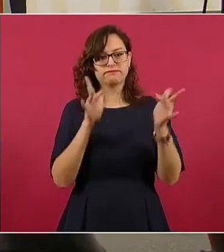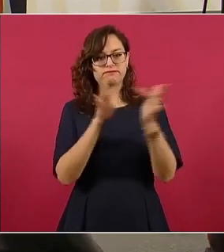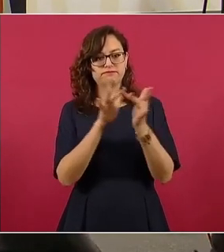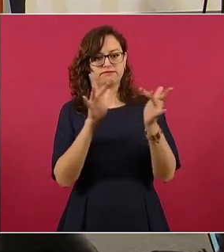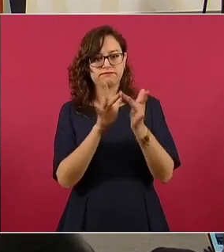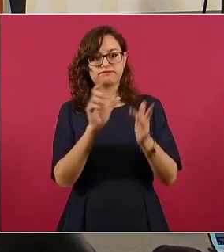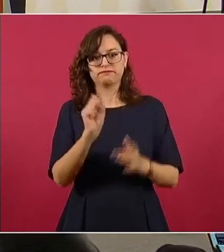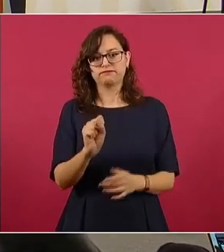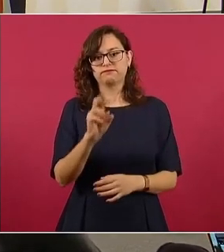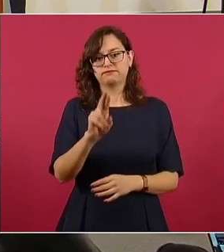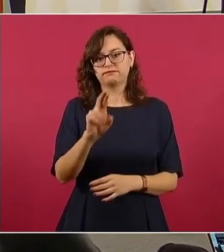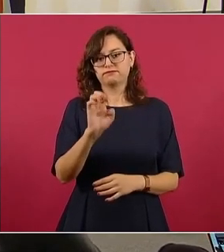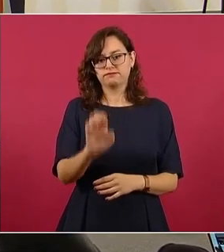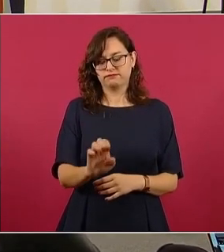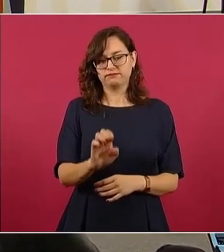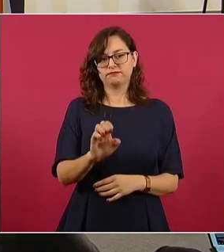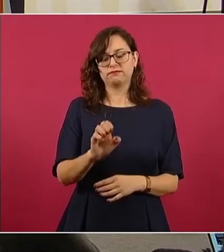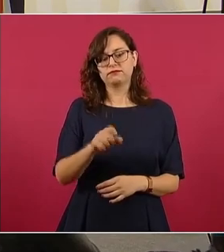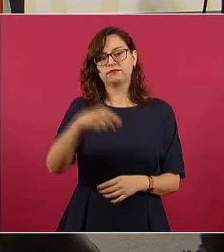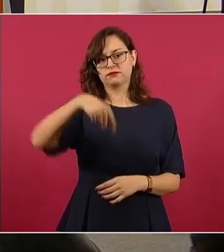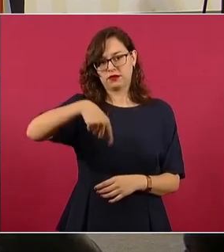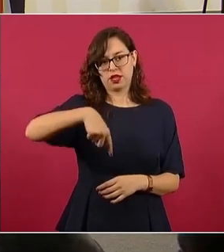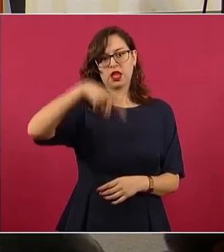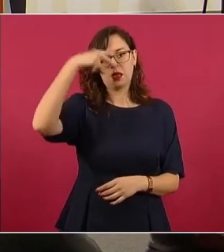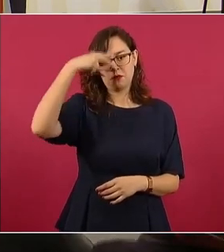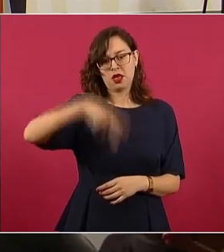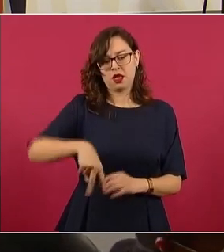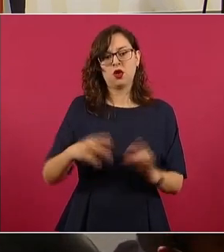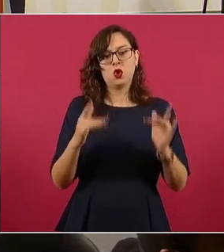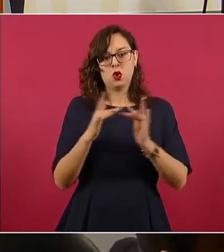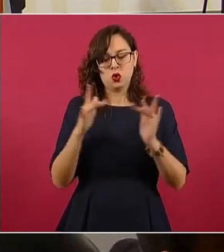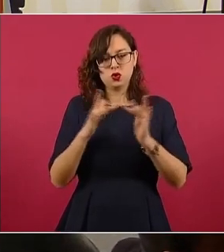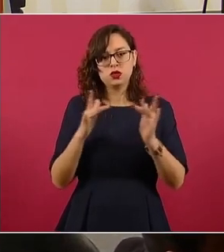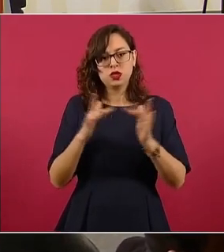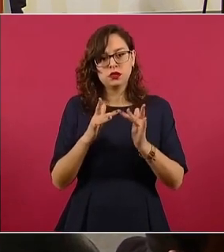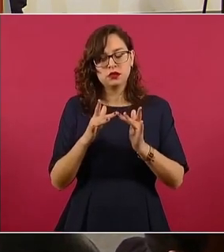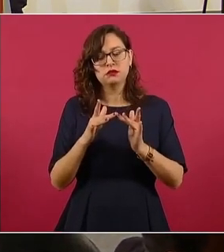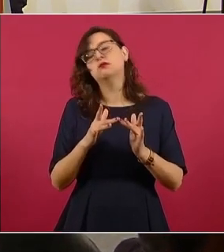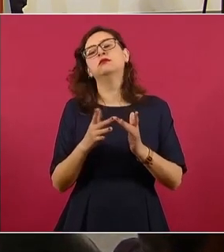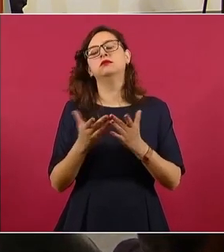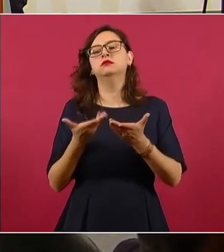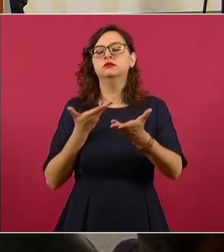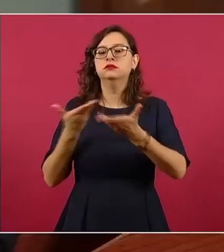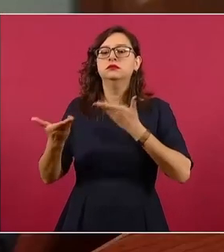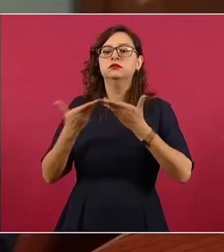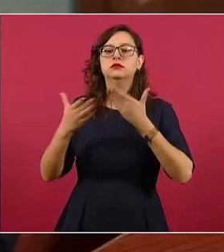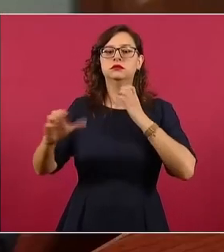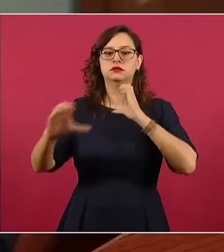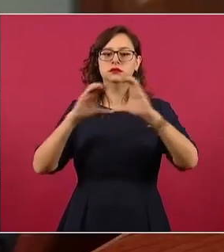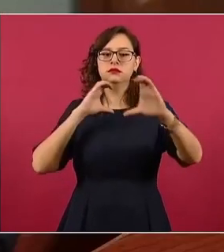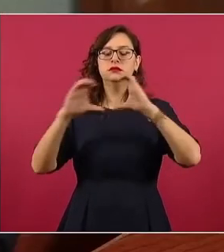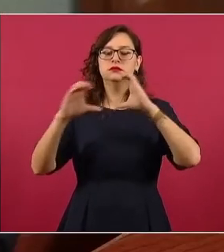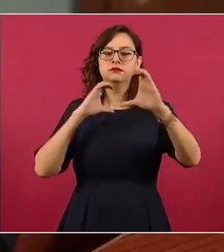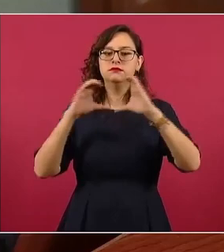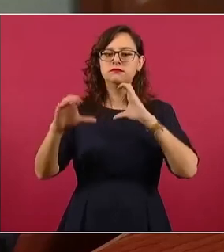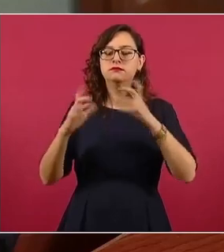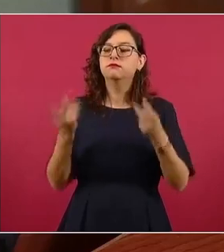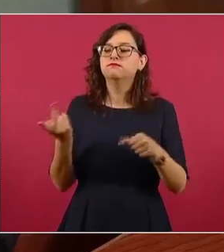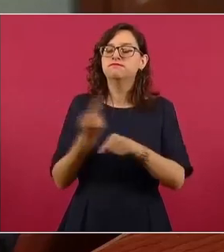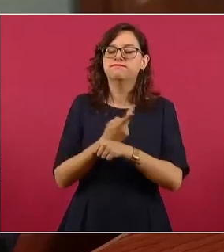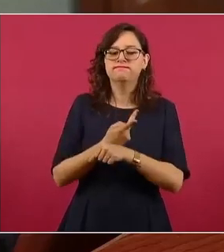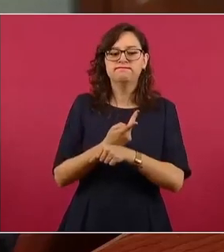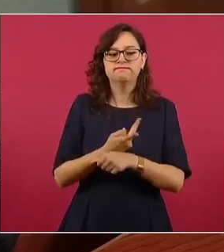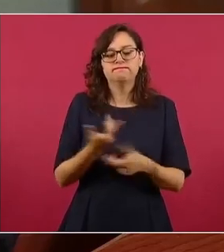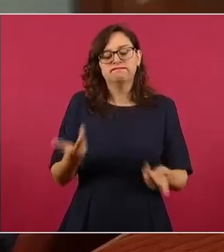Secretaría de Relaciones Exteriores, con Migración en México y hay comunicación en relación a la pérdida de